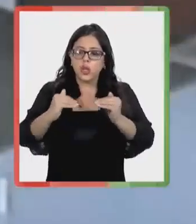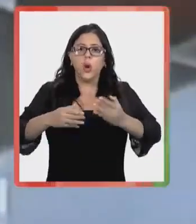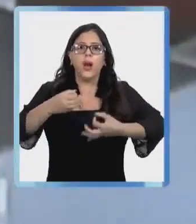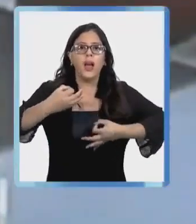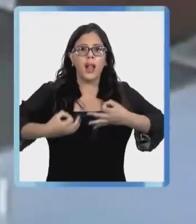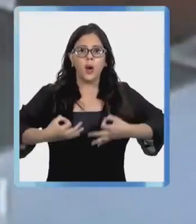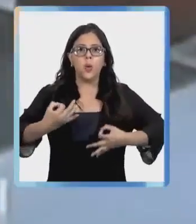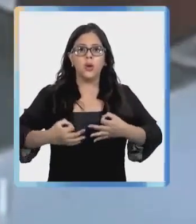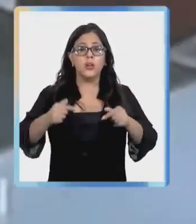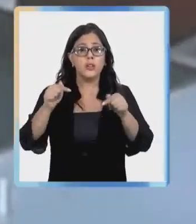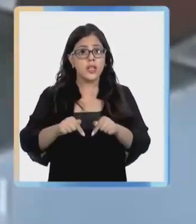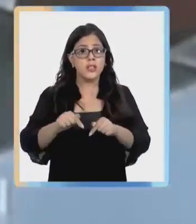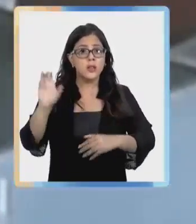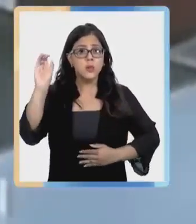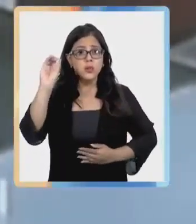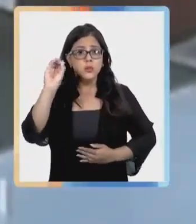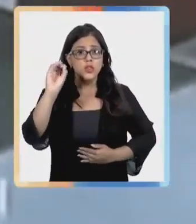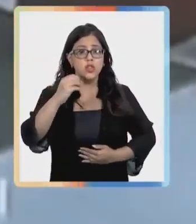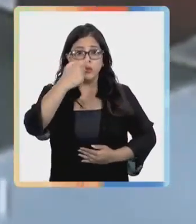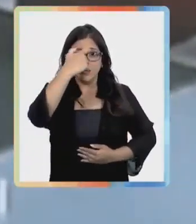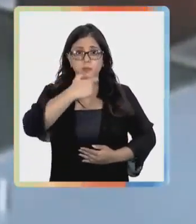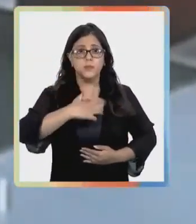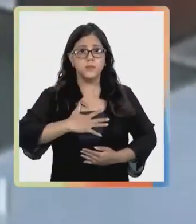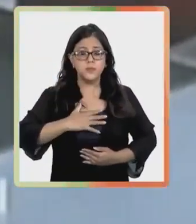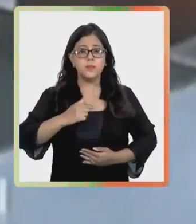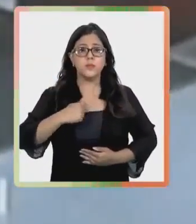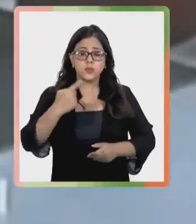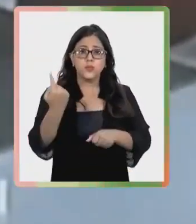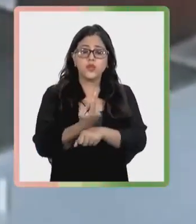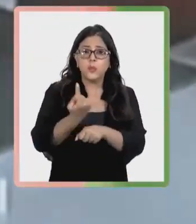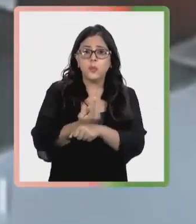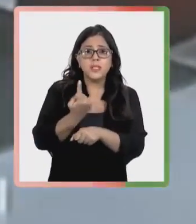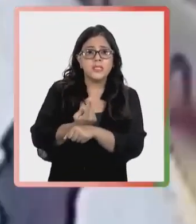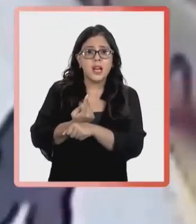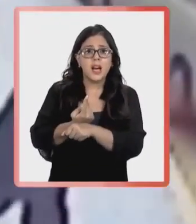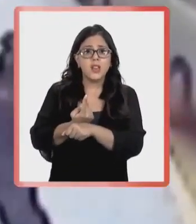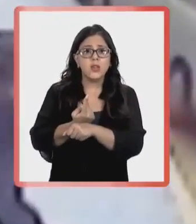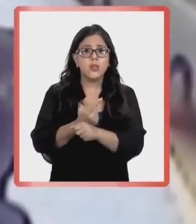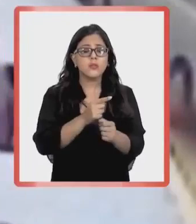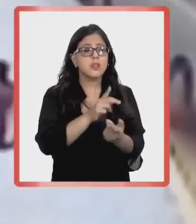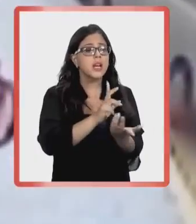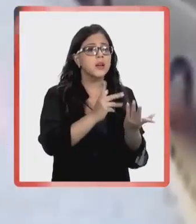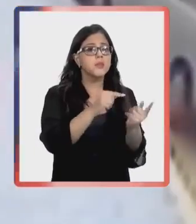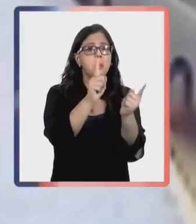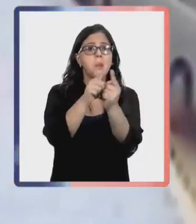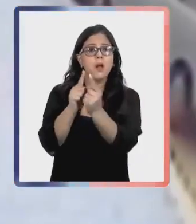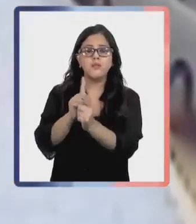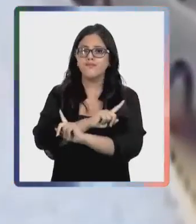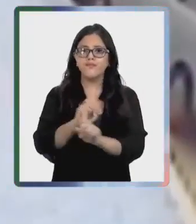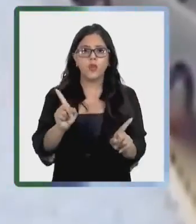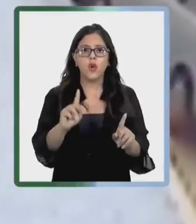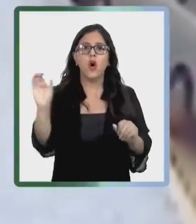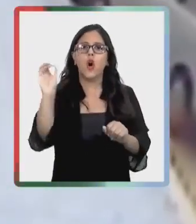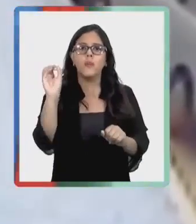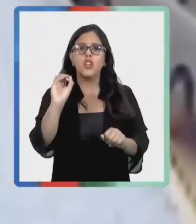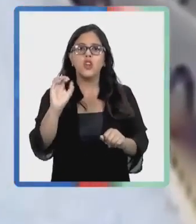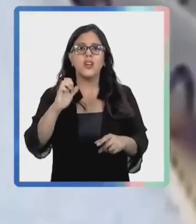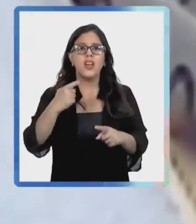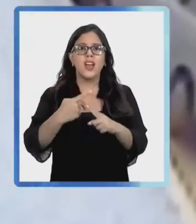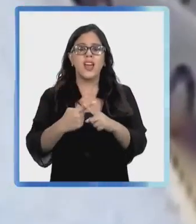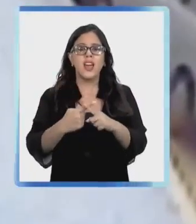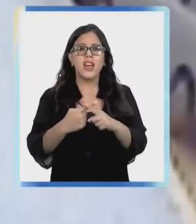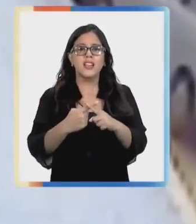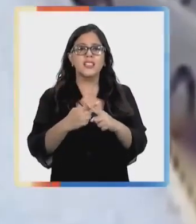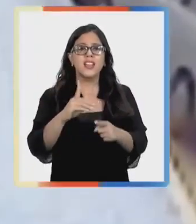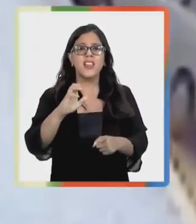altura de la justicia. Esto no es una opinión personal ni algo que yo haya discutido de manera individual, sino que es la opinión, como decía el ex